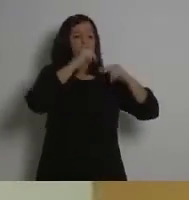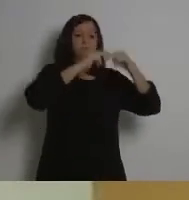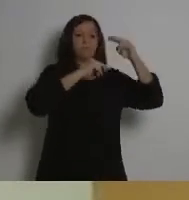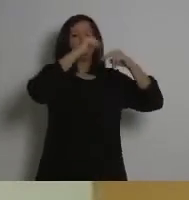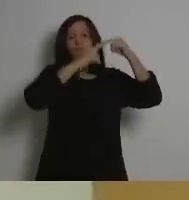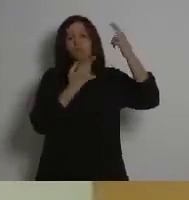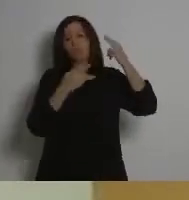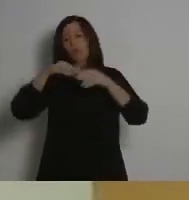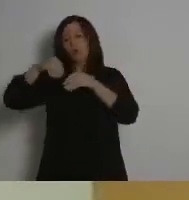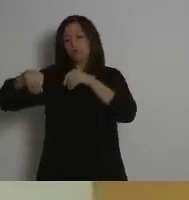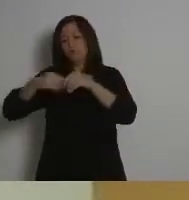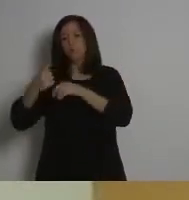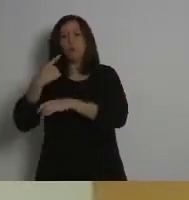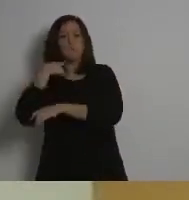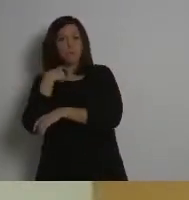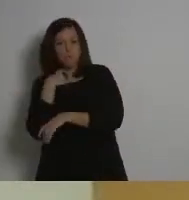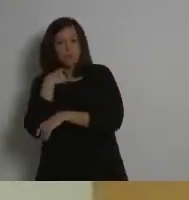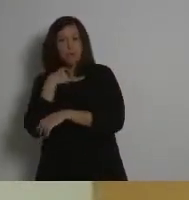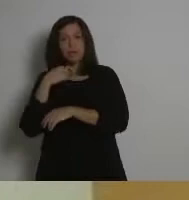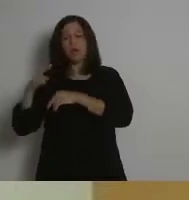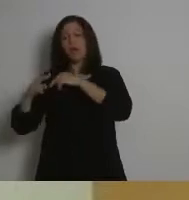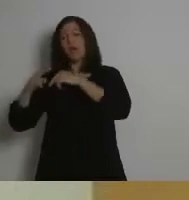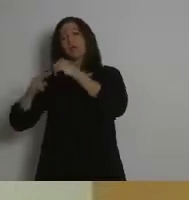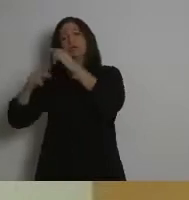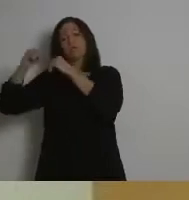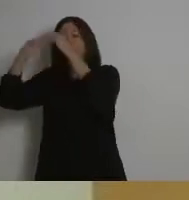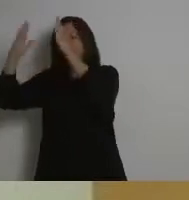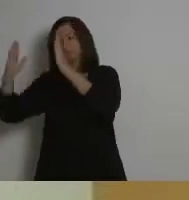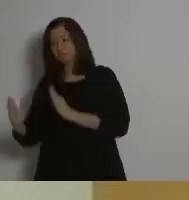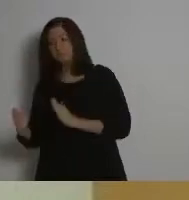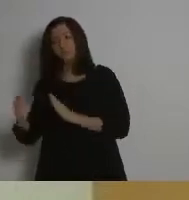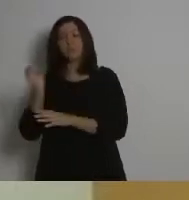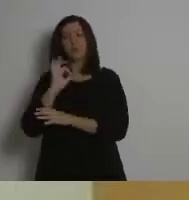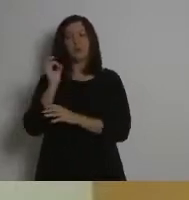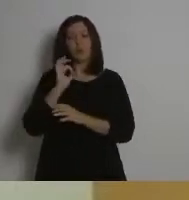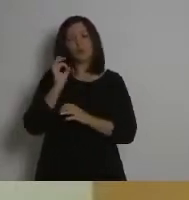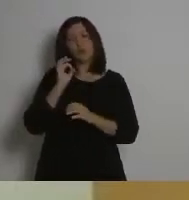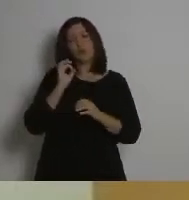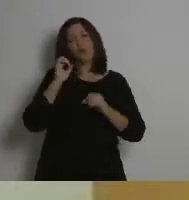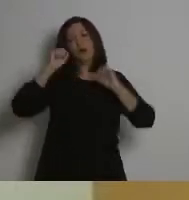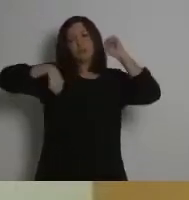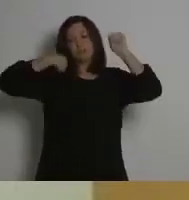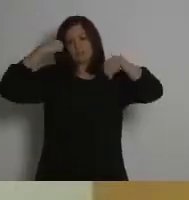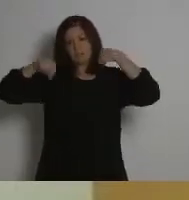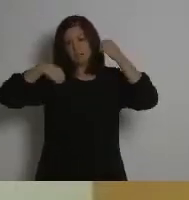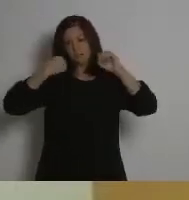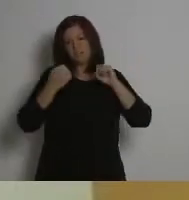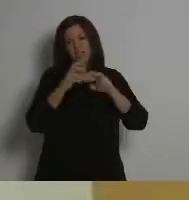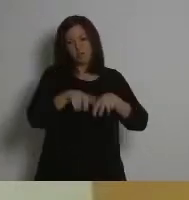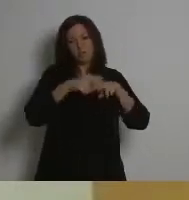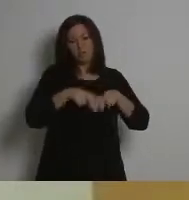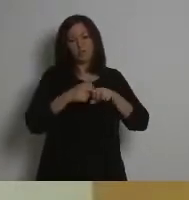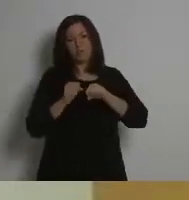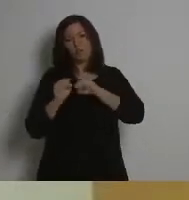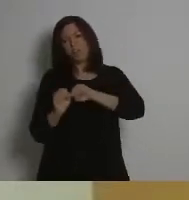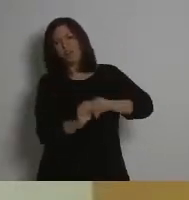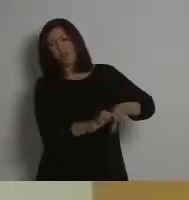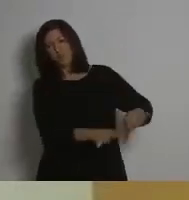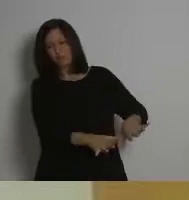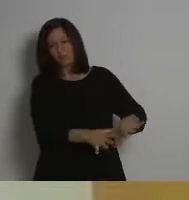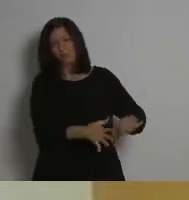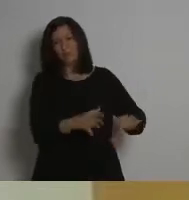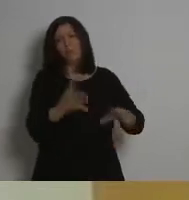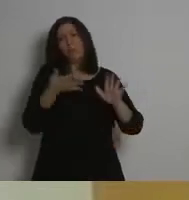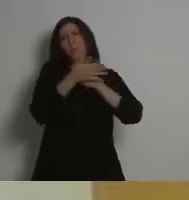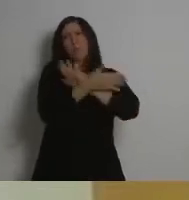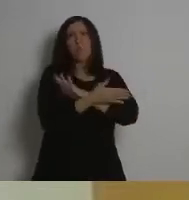amenazas son múltiples. La especulación urbanística, el acaparamiento de tierras por parte de grandes propietarios, la proliferación